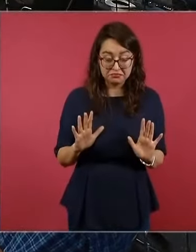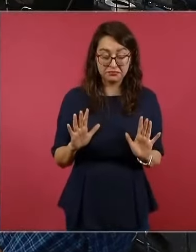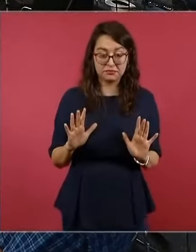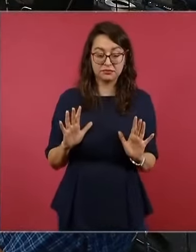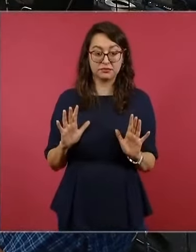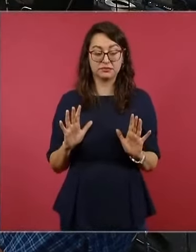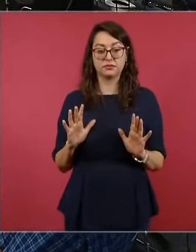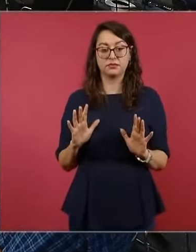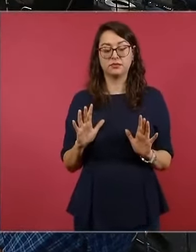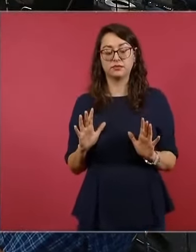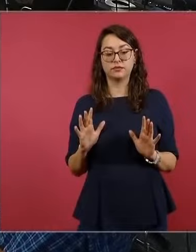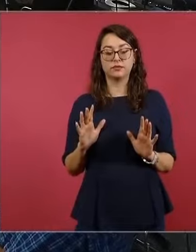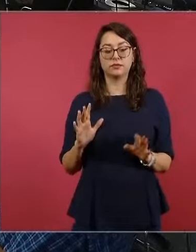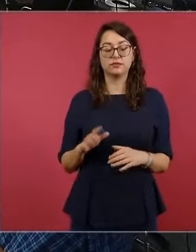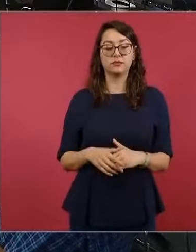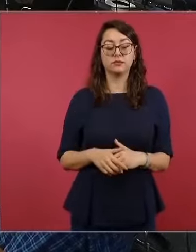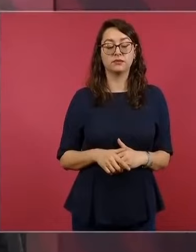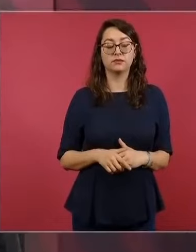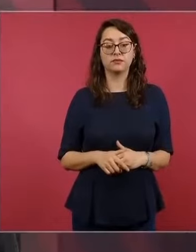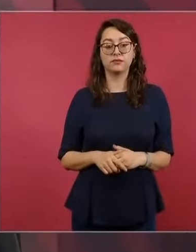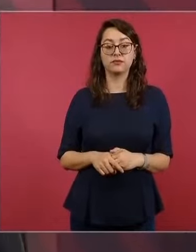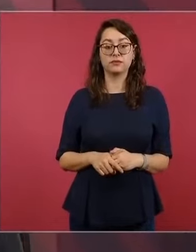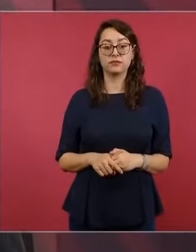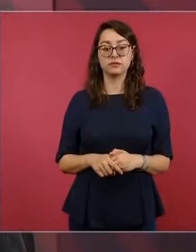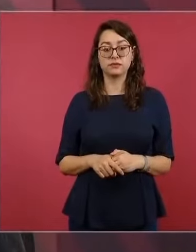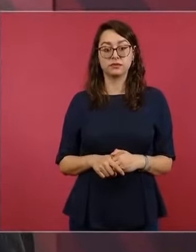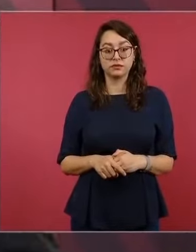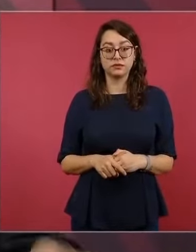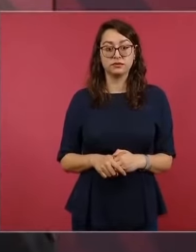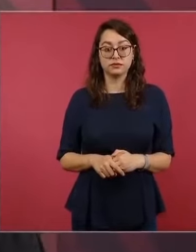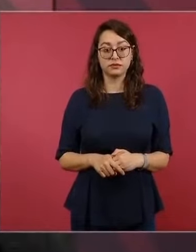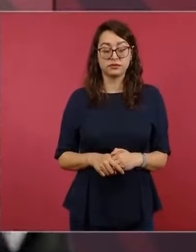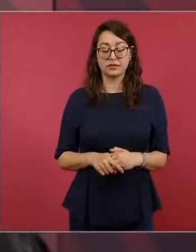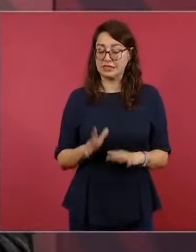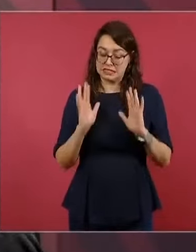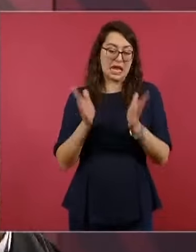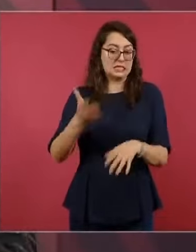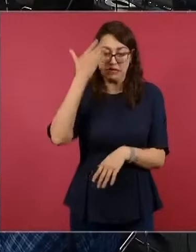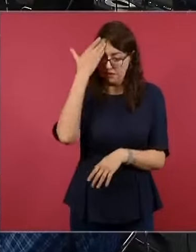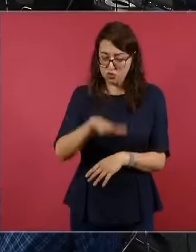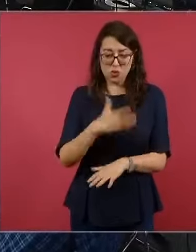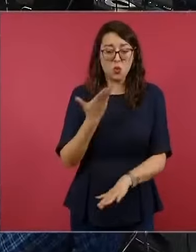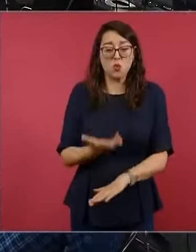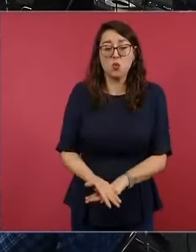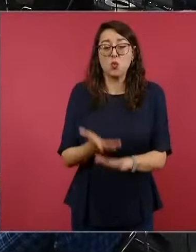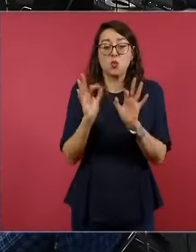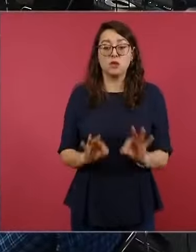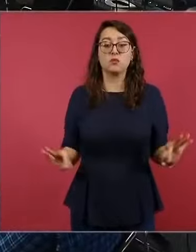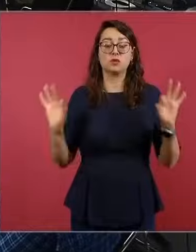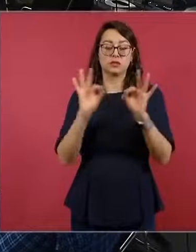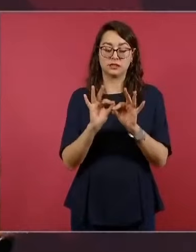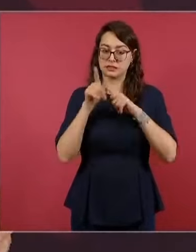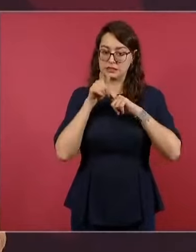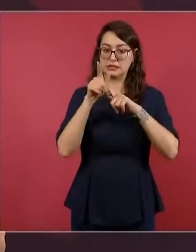que es clave impulsar la industria de la